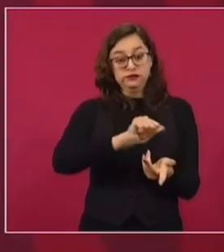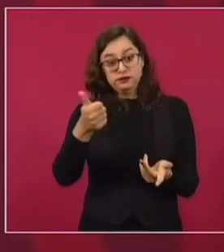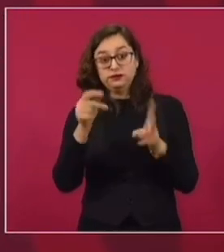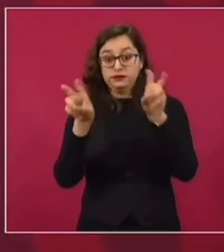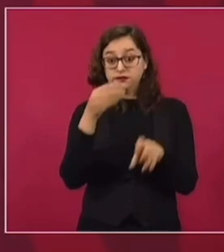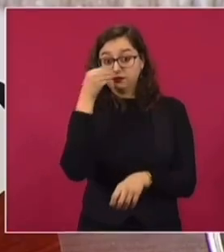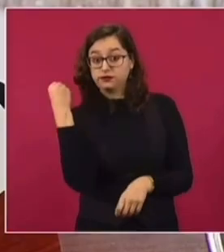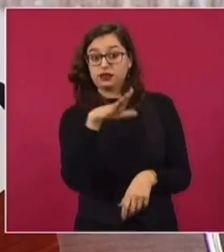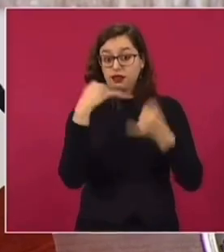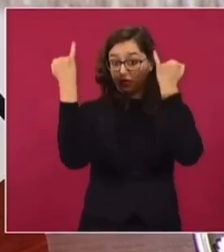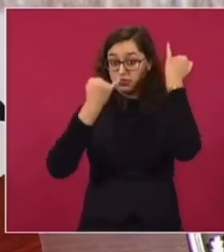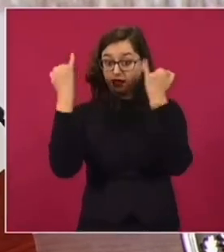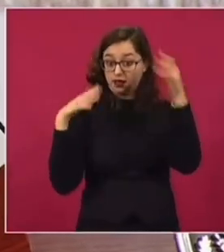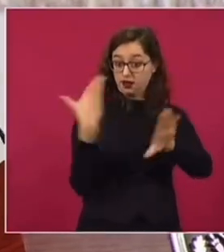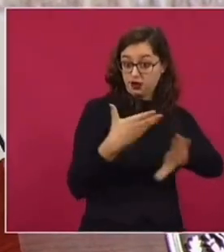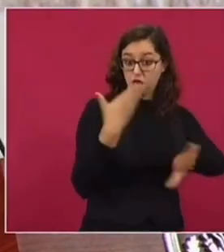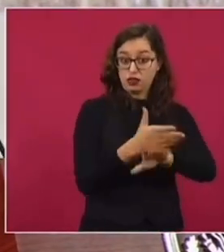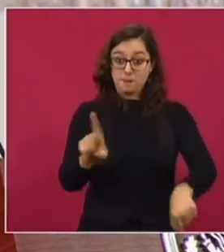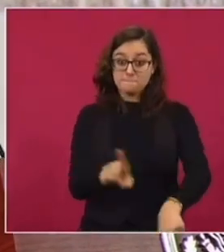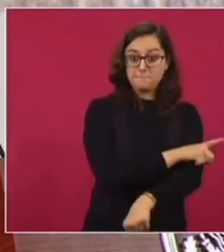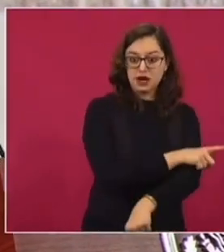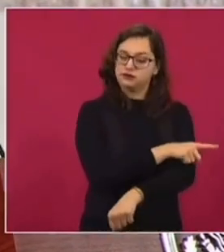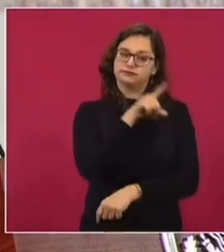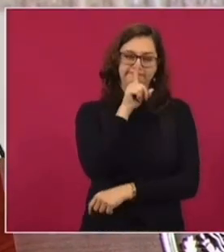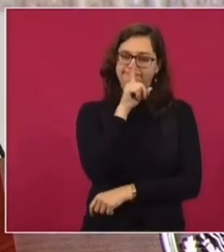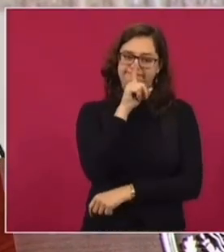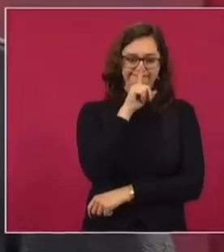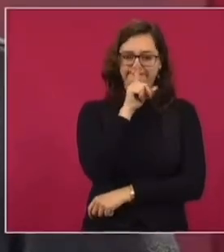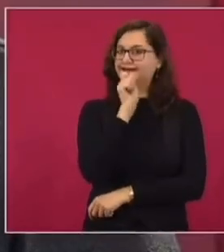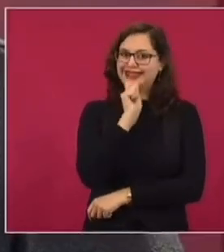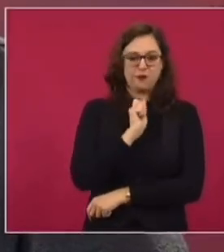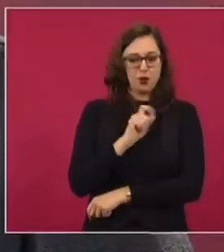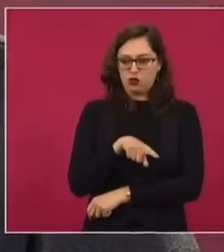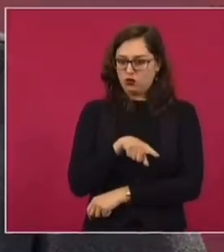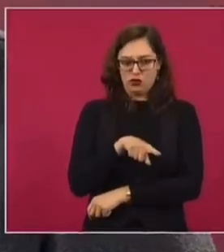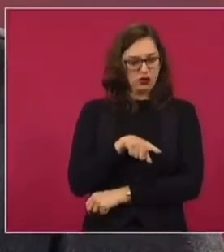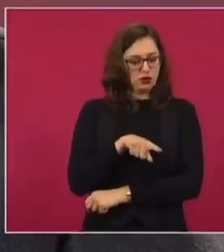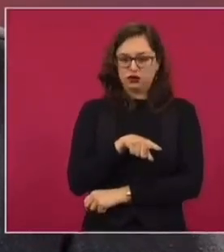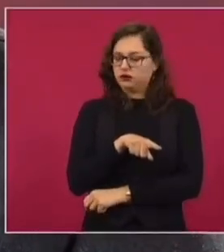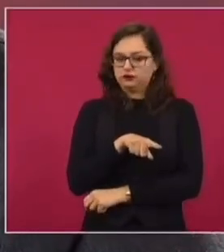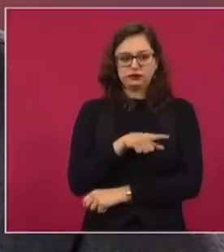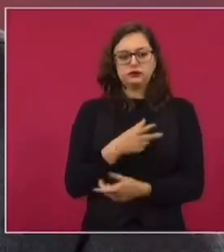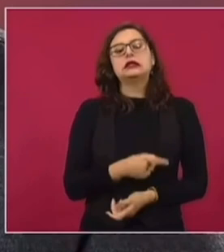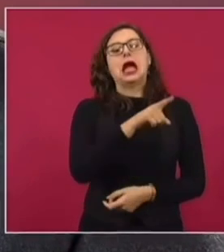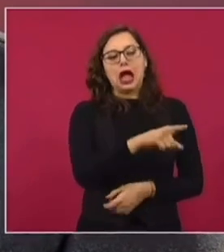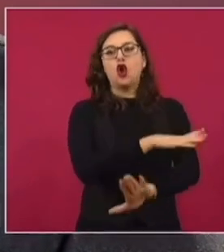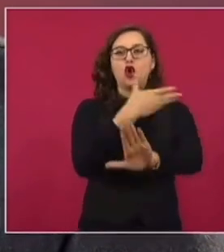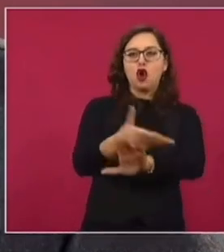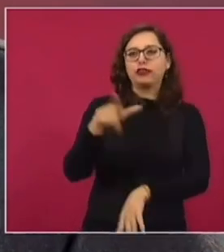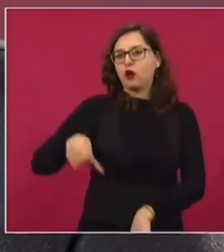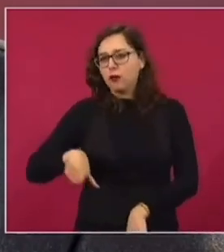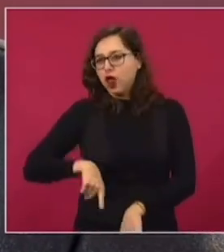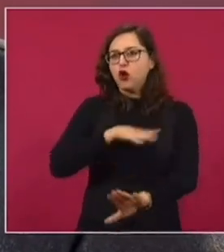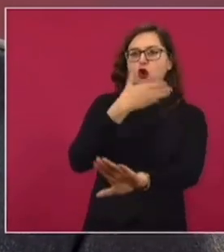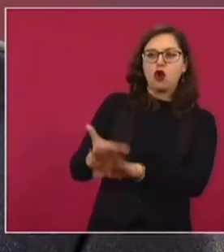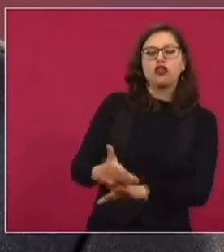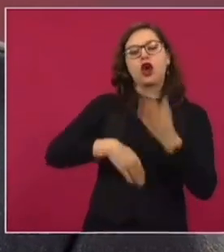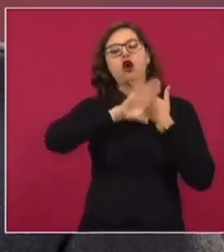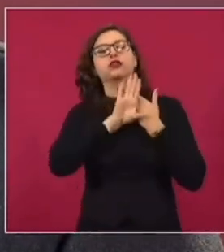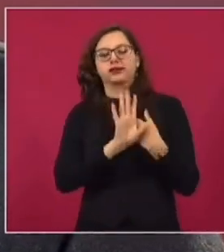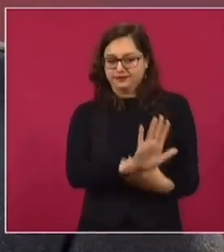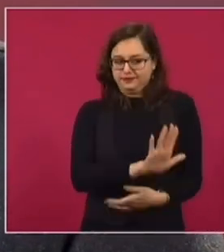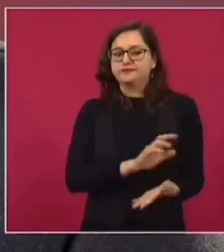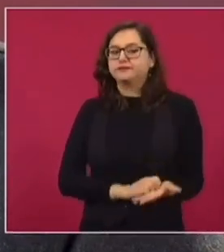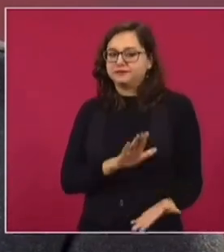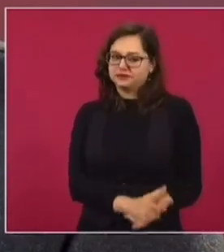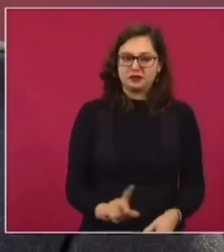no fabricar delitos en contra de un adversario, de un opositor, porque eso es